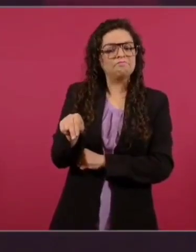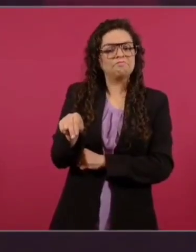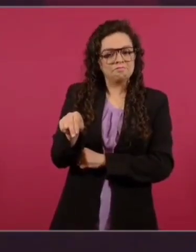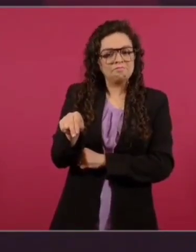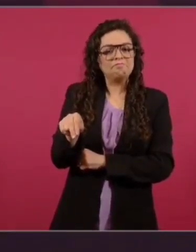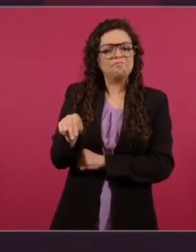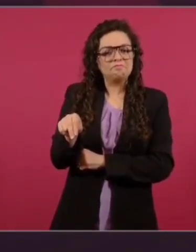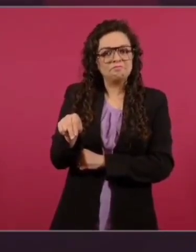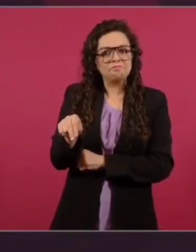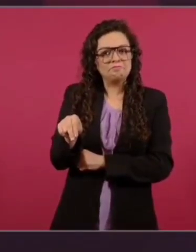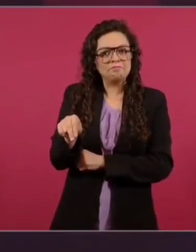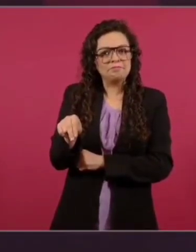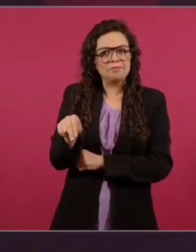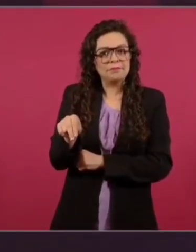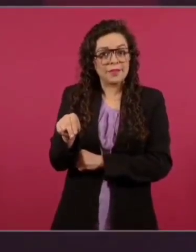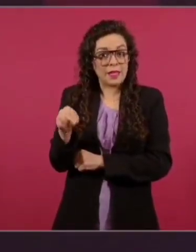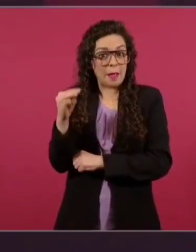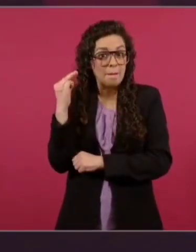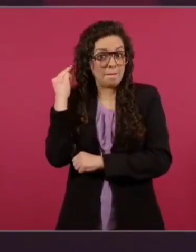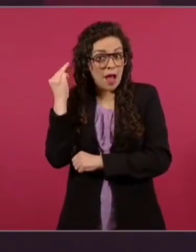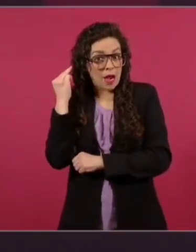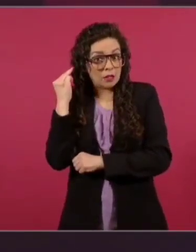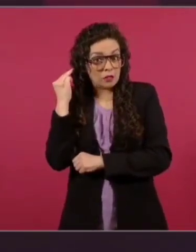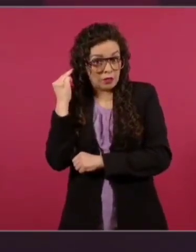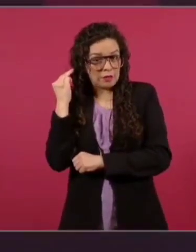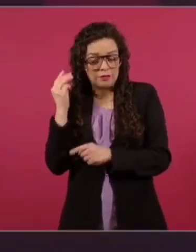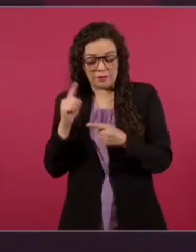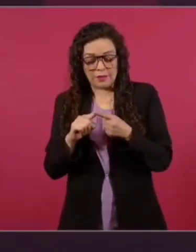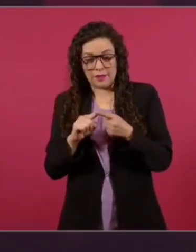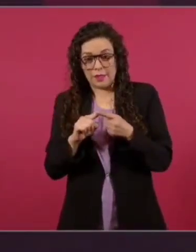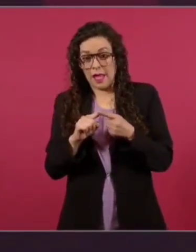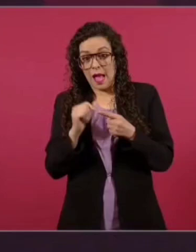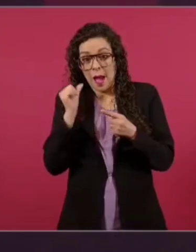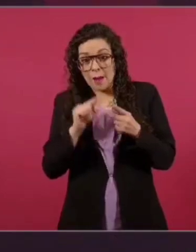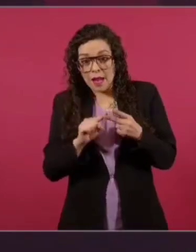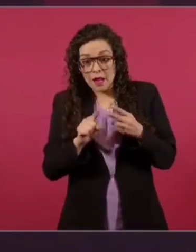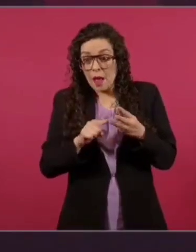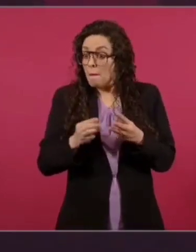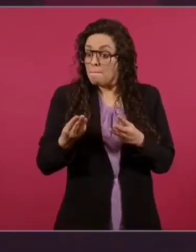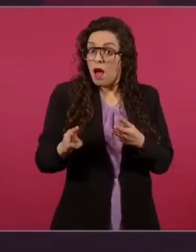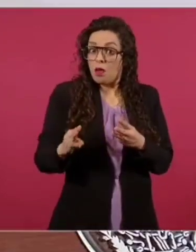En mayo viene la elección presidencial,